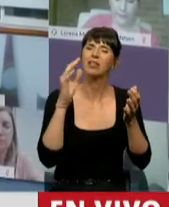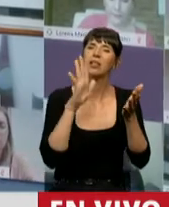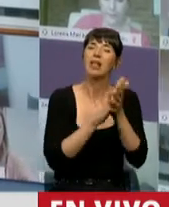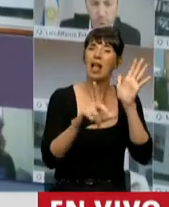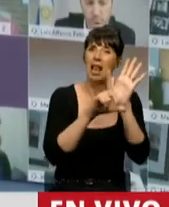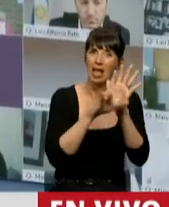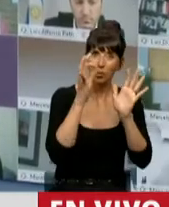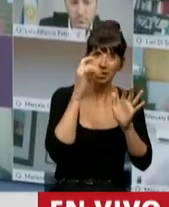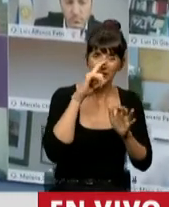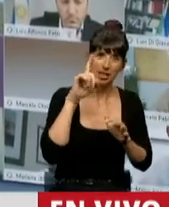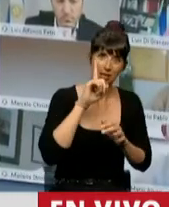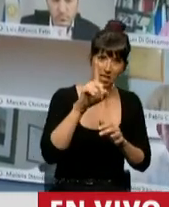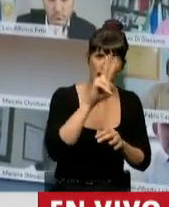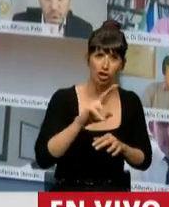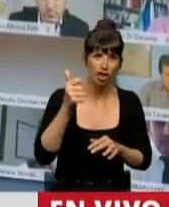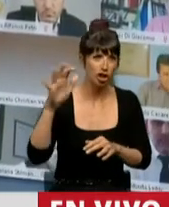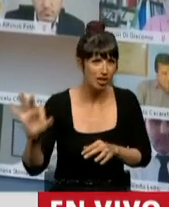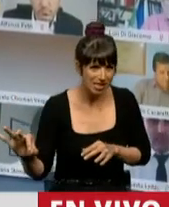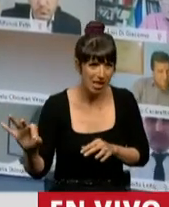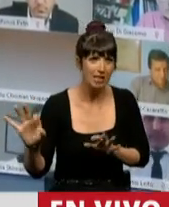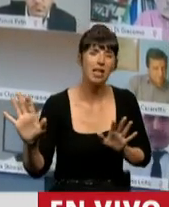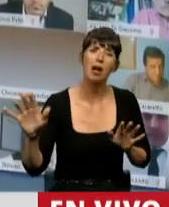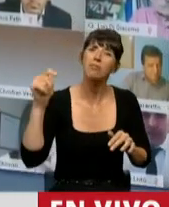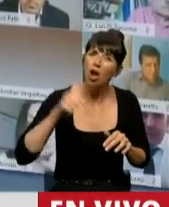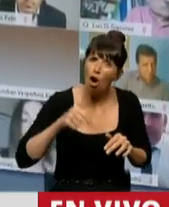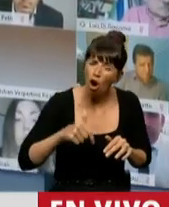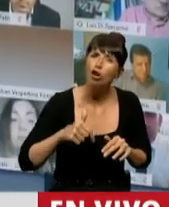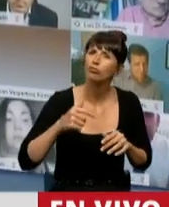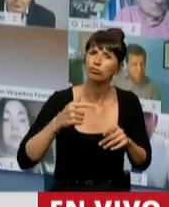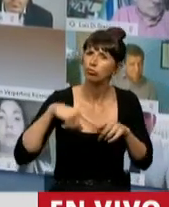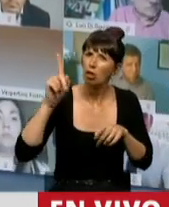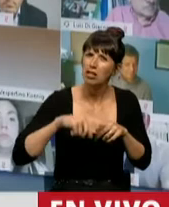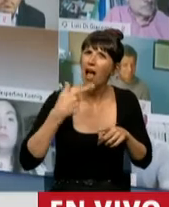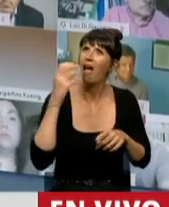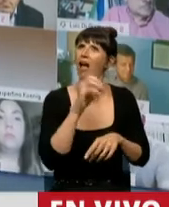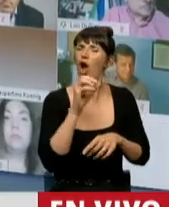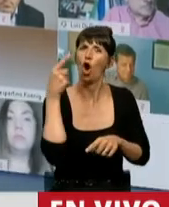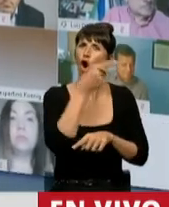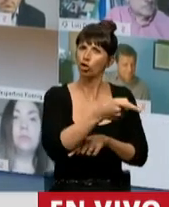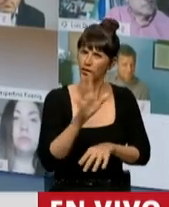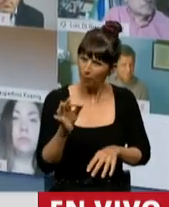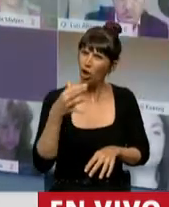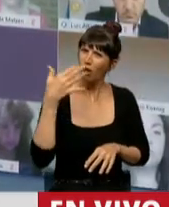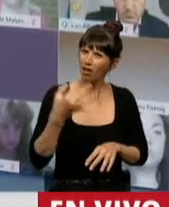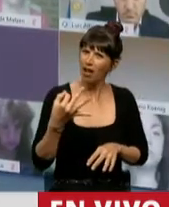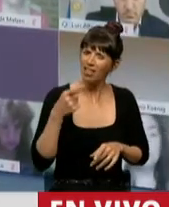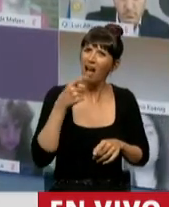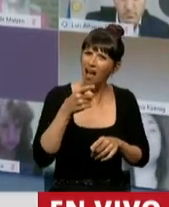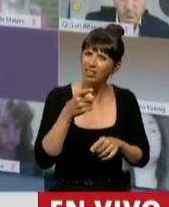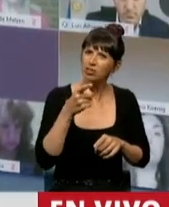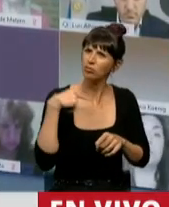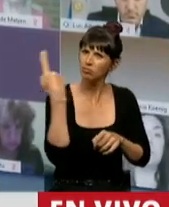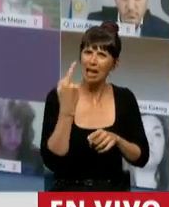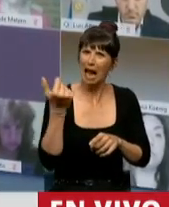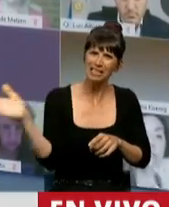.260, porque hoy ha sido, durante toda la tarde, denostado esto, que fue un trabajo y que fue votado, a su vez, por casi